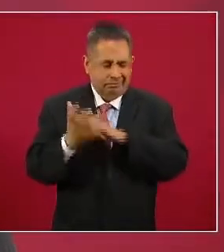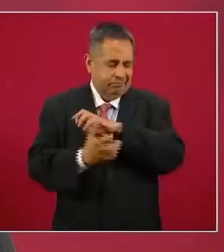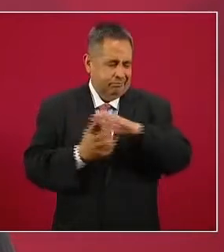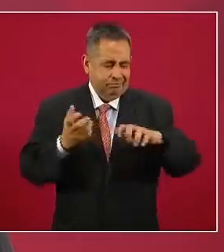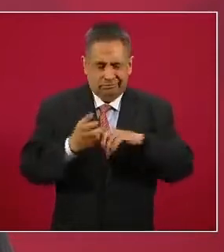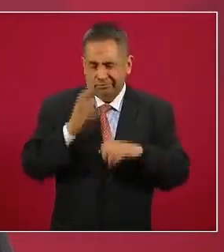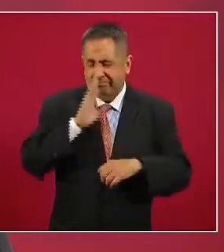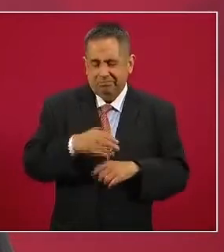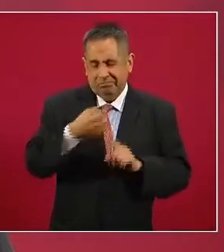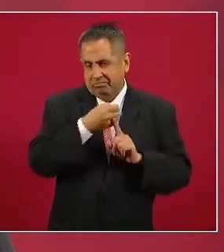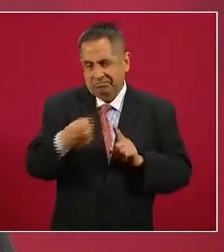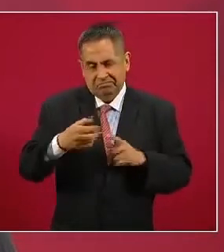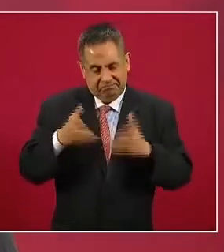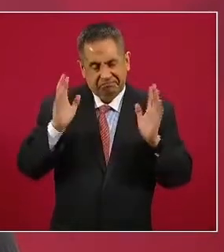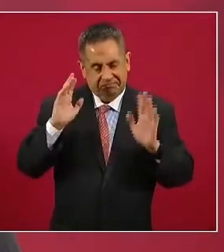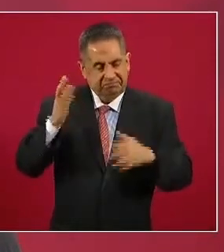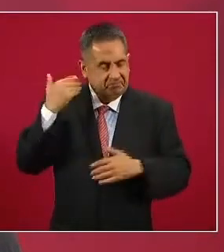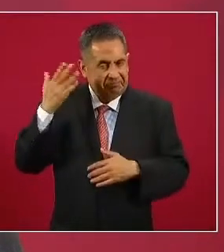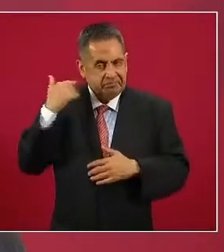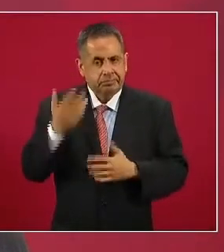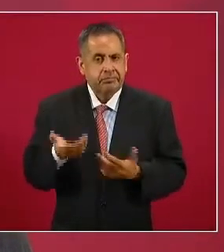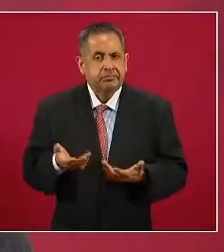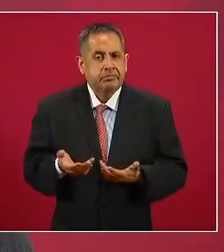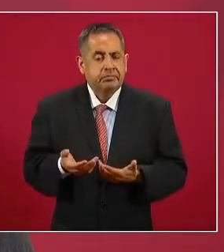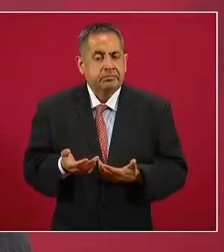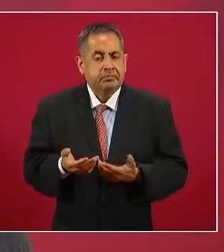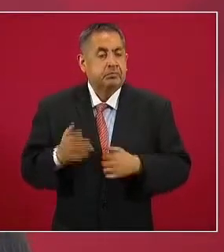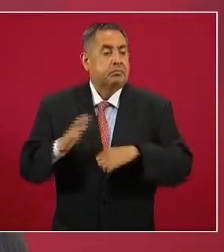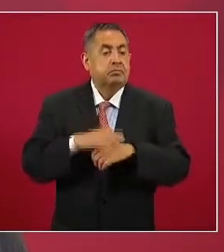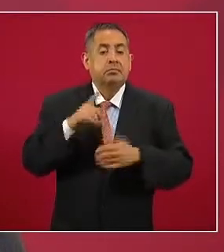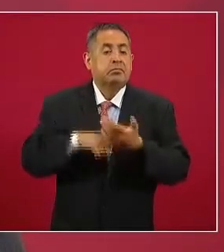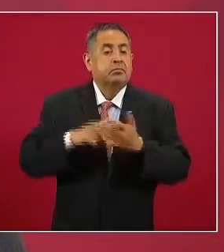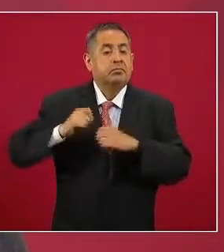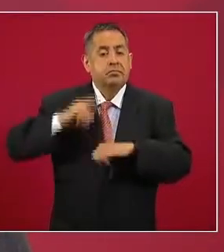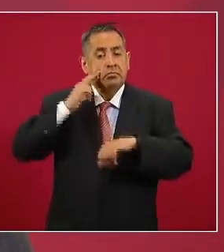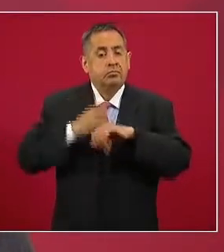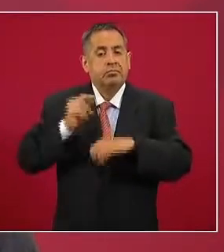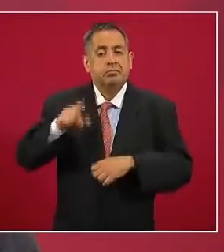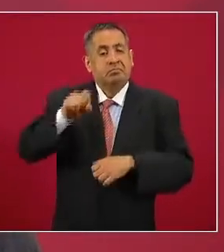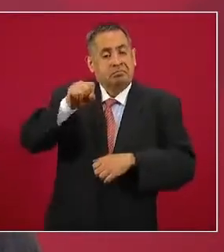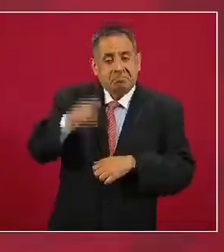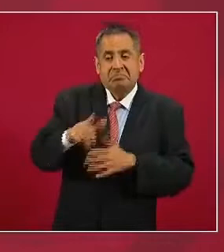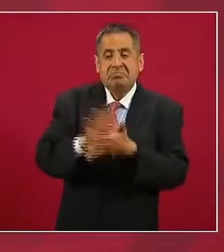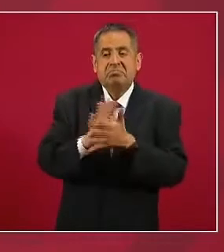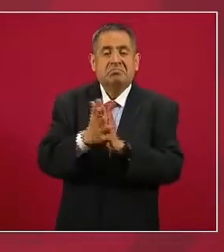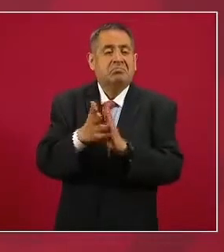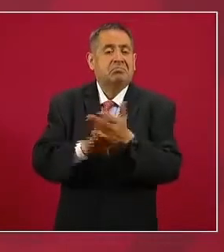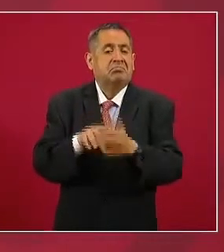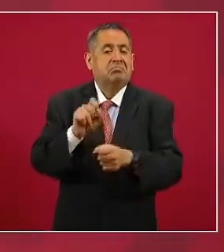porque las autoridades eran parte del problema